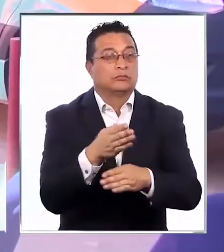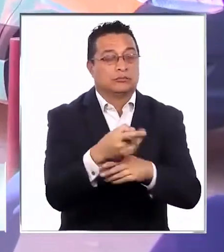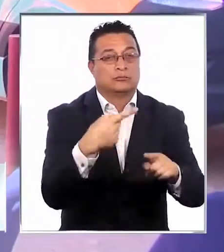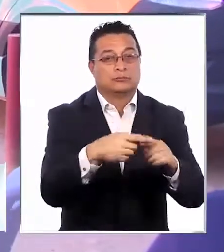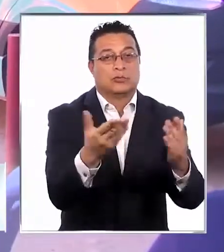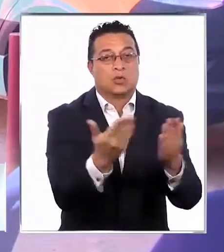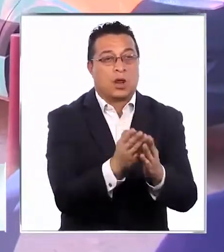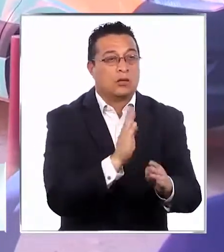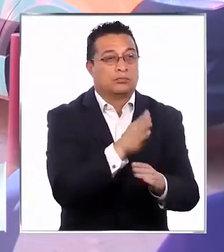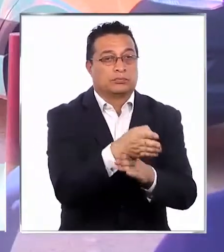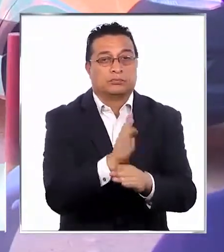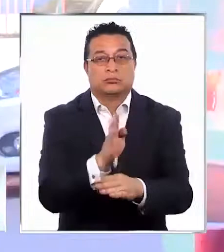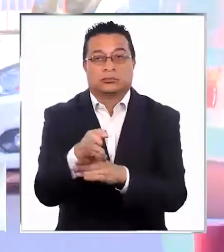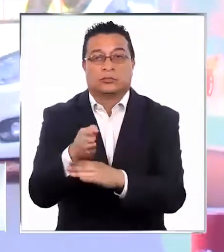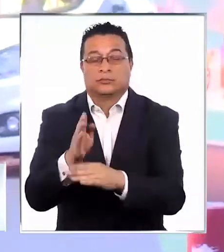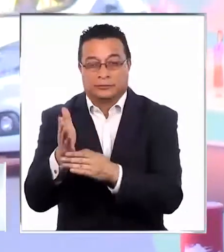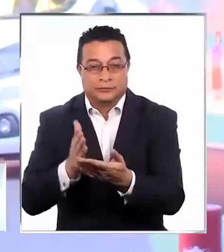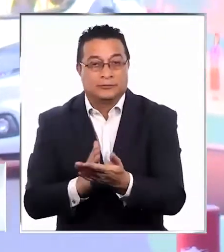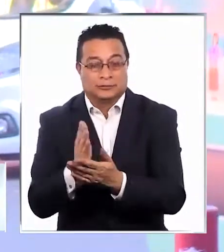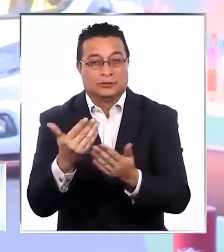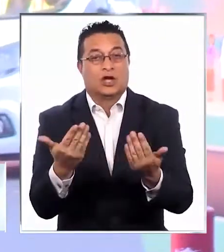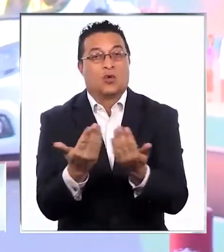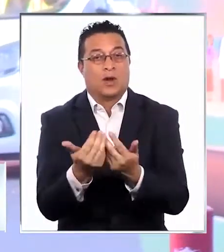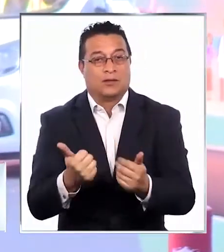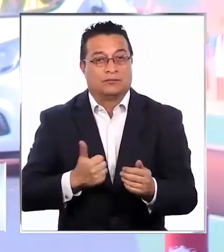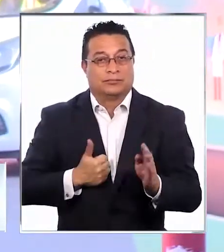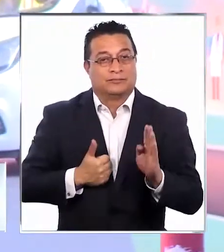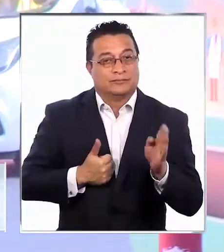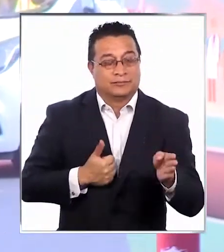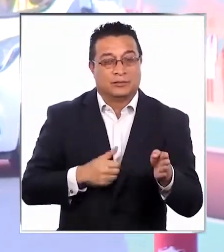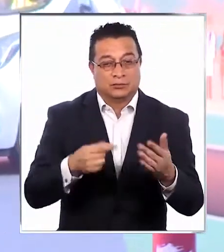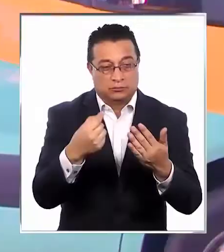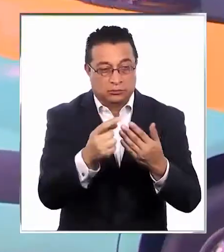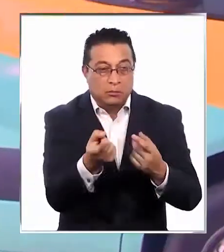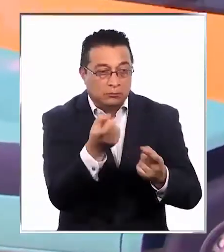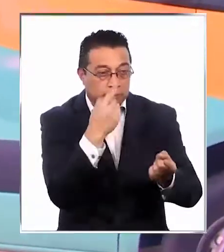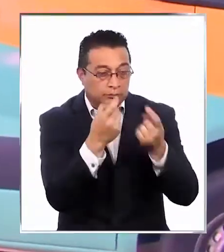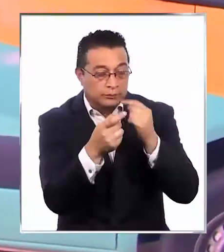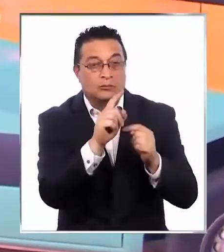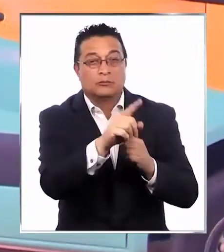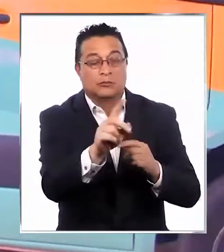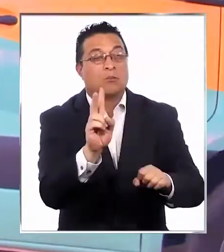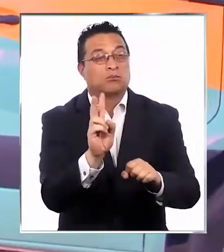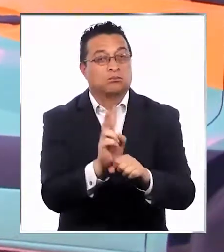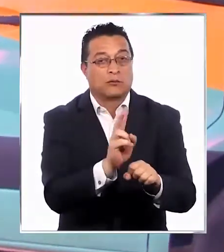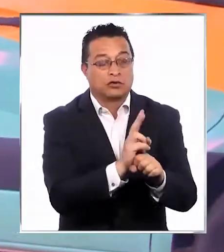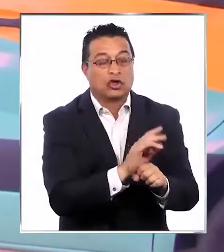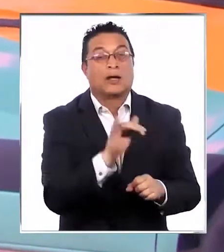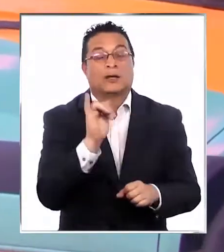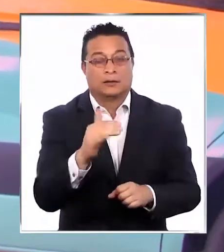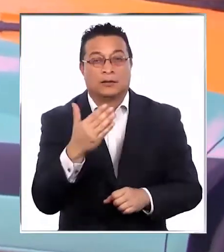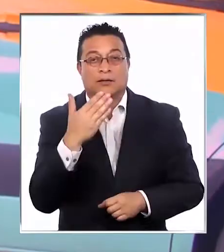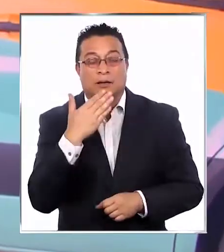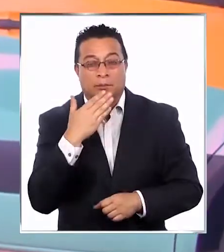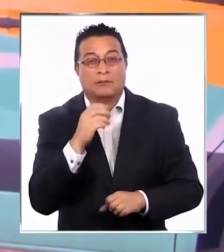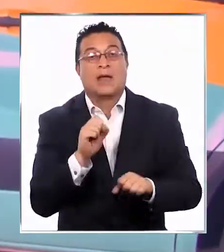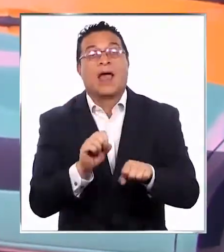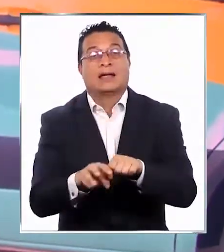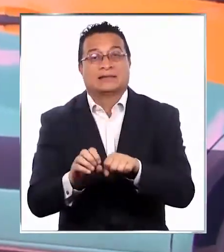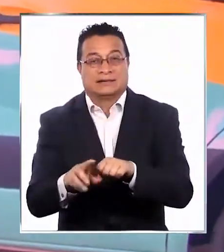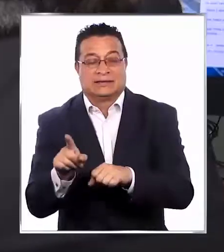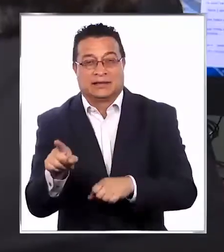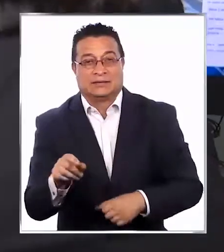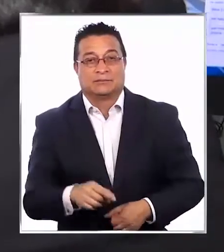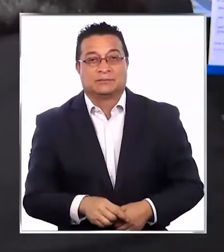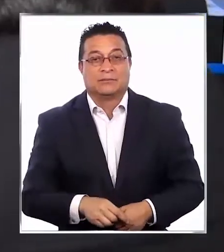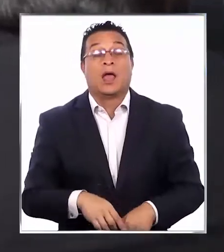los diferentes establecimientos educacionales que comenzaron con clases presenciales, realizando tomas de exámenes PCR a profesores y también a asistentes de la